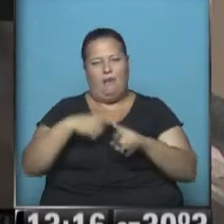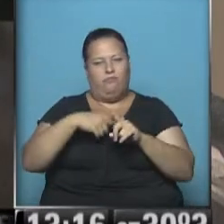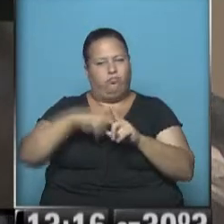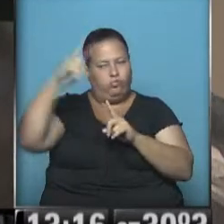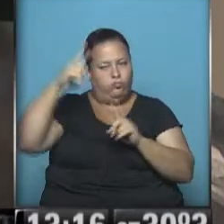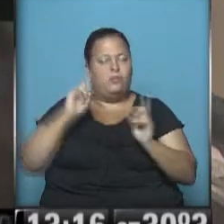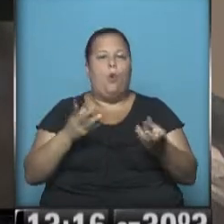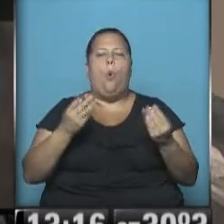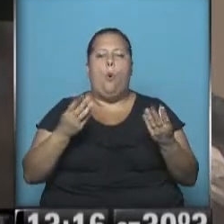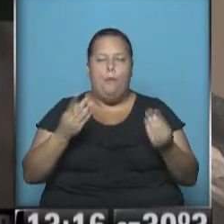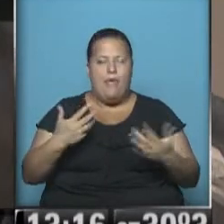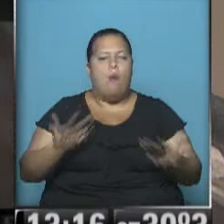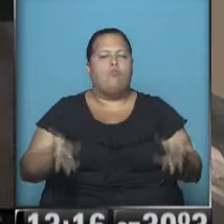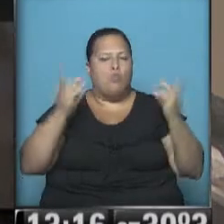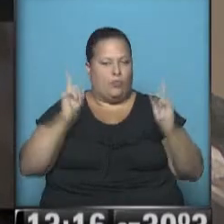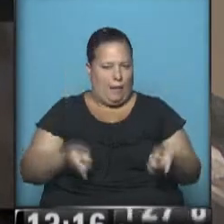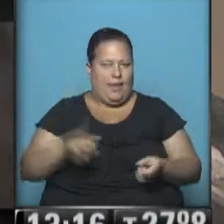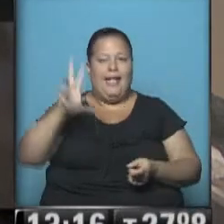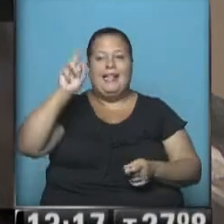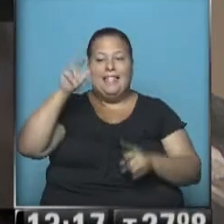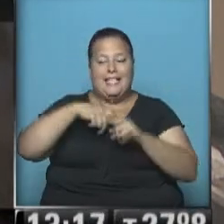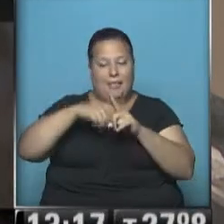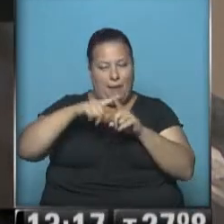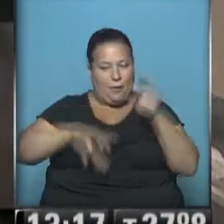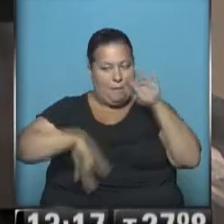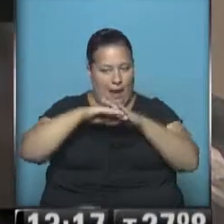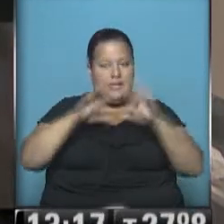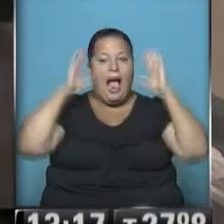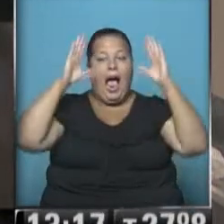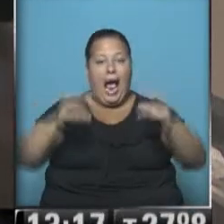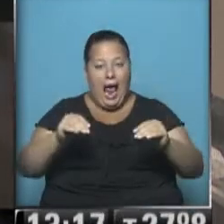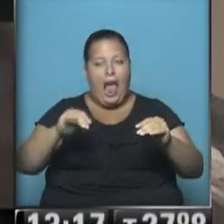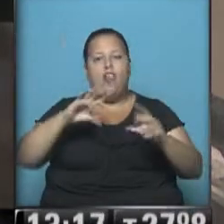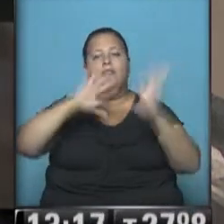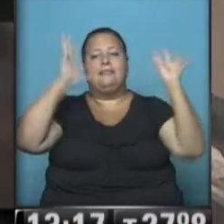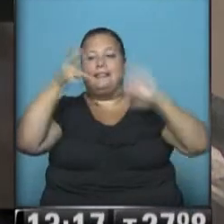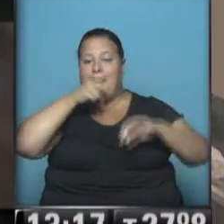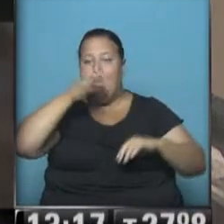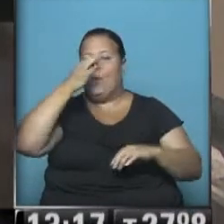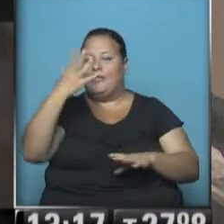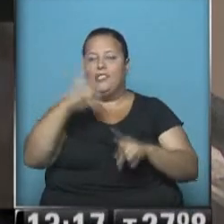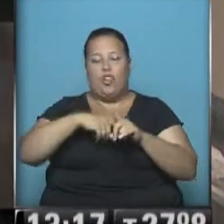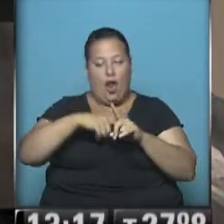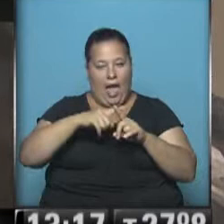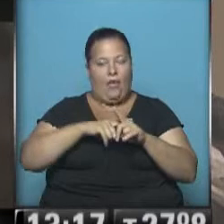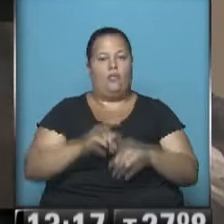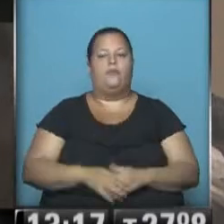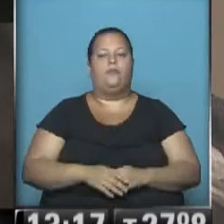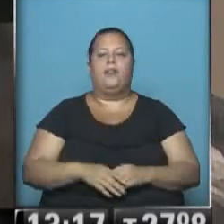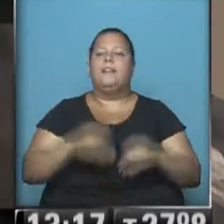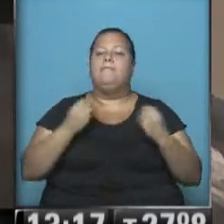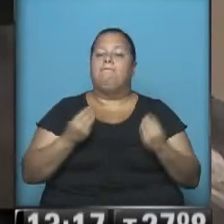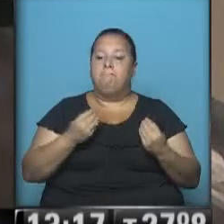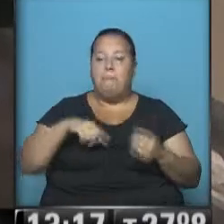elevadas y humedad elevada también. 30 grados será la temperatura máxima. Hacia la noche, decirlo totalmente despejado, 25 grados la temperatura. ¿Qué